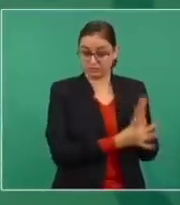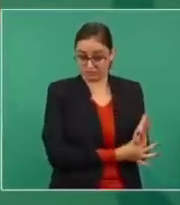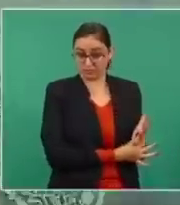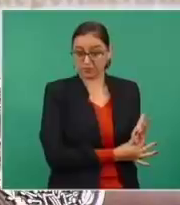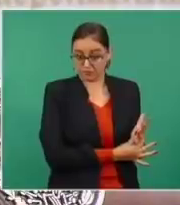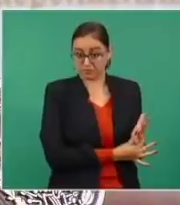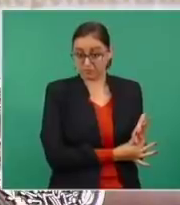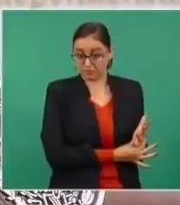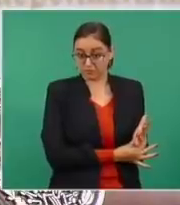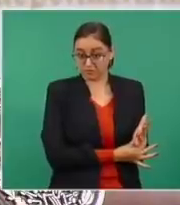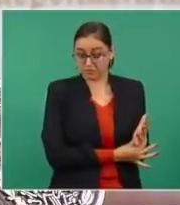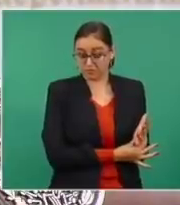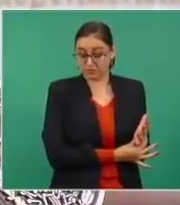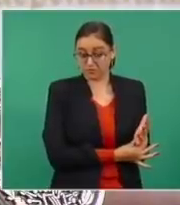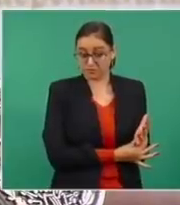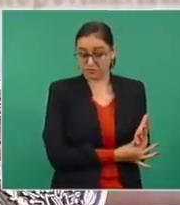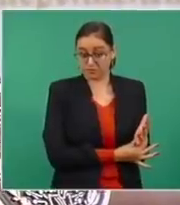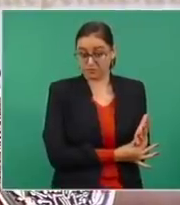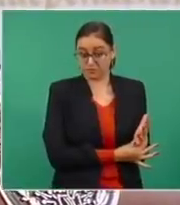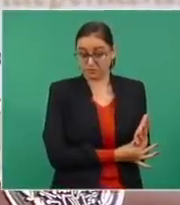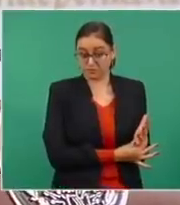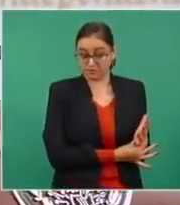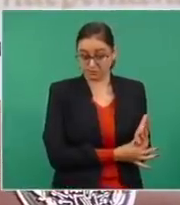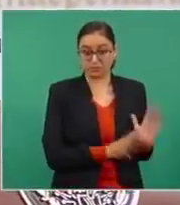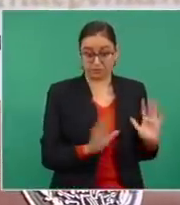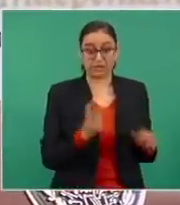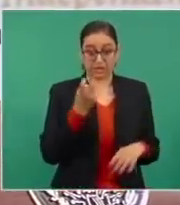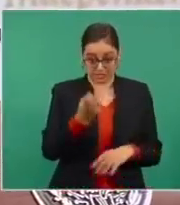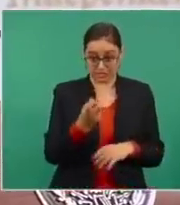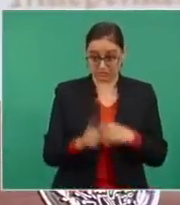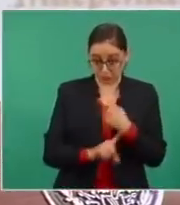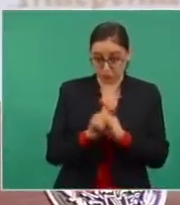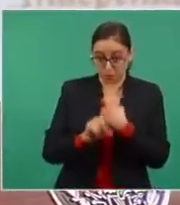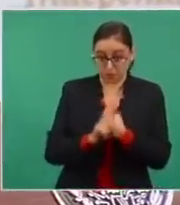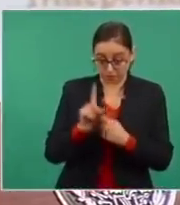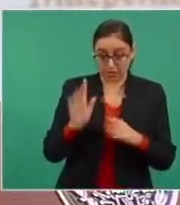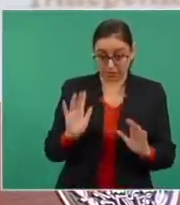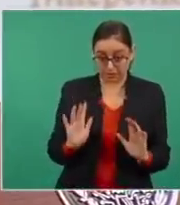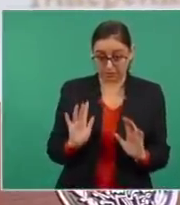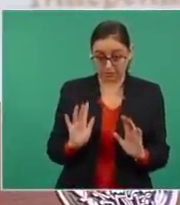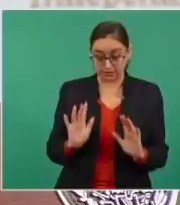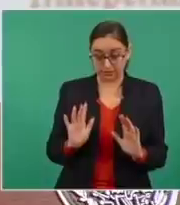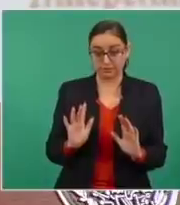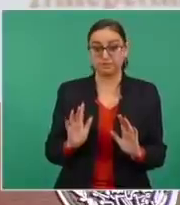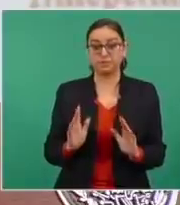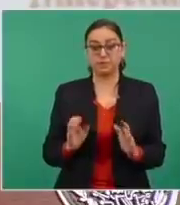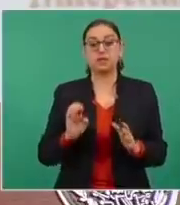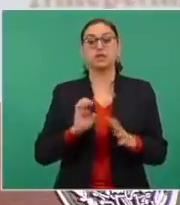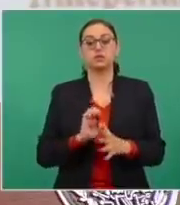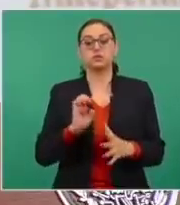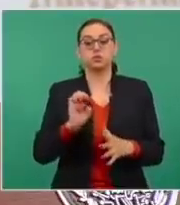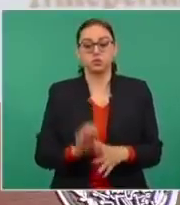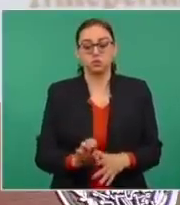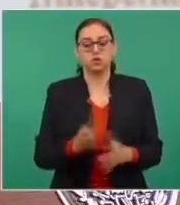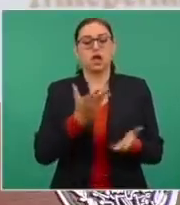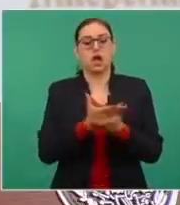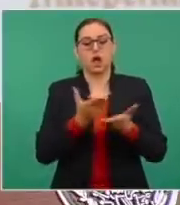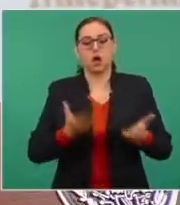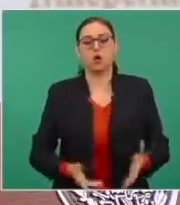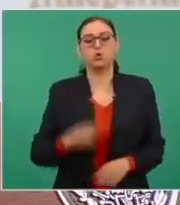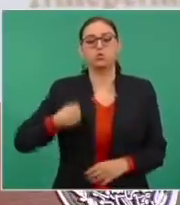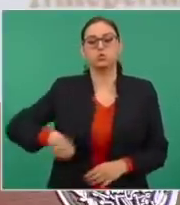eso es el planteamiento en lo general. Entonces, lo que hay que buscar